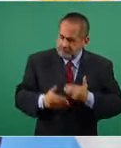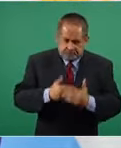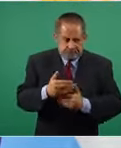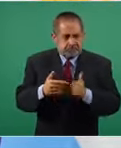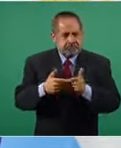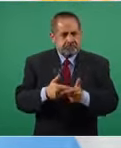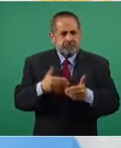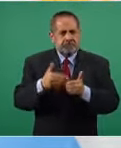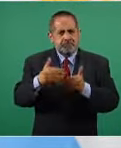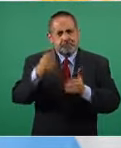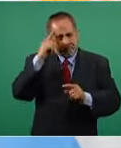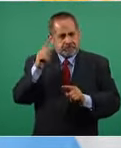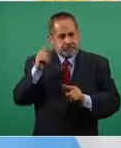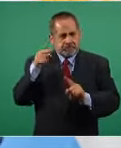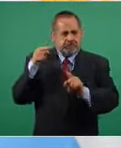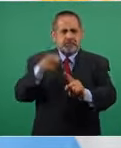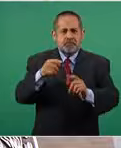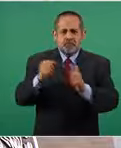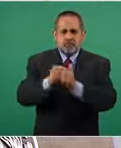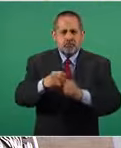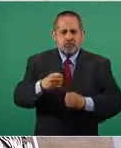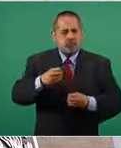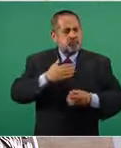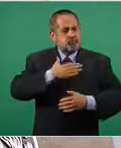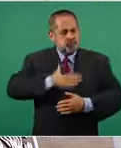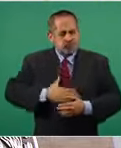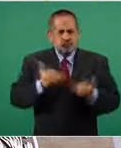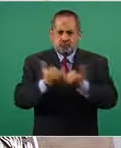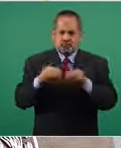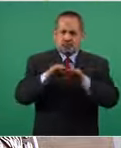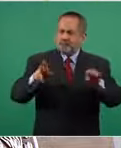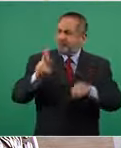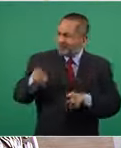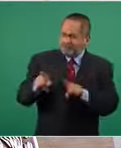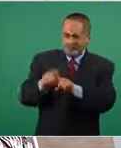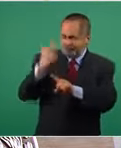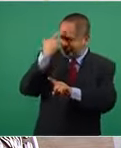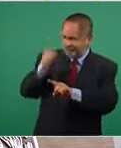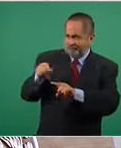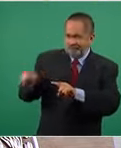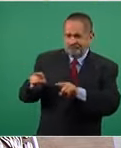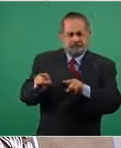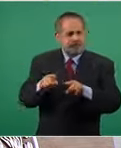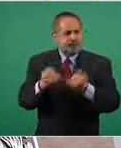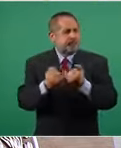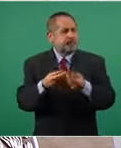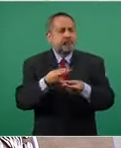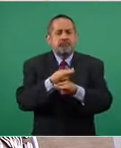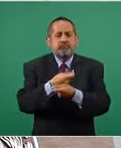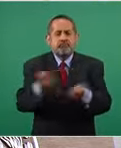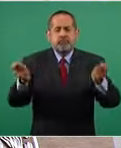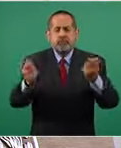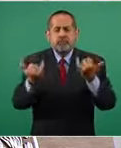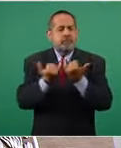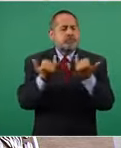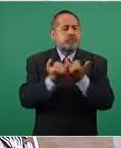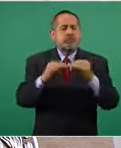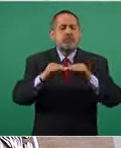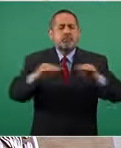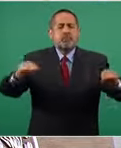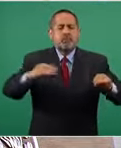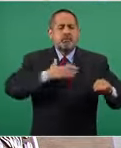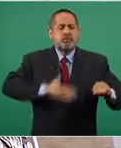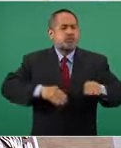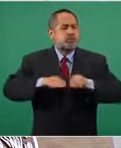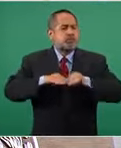y ponerle justicia y equidad como bien ha dicho el presidente a la distribución de vacunas y es una de las